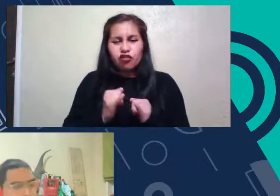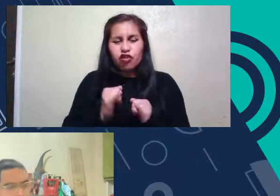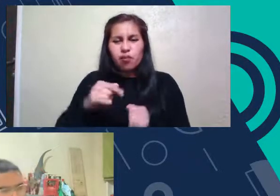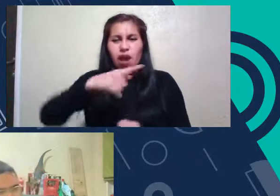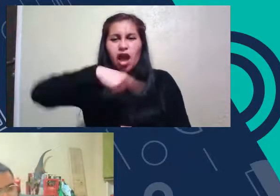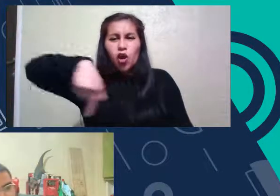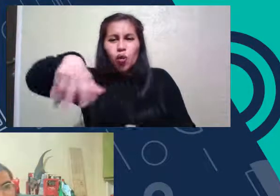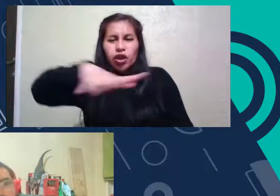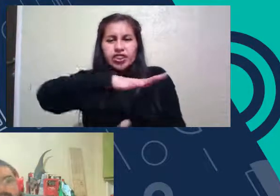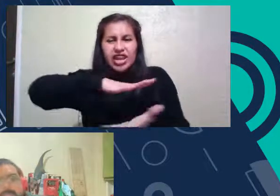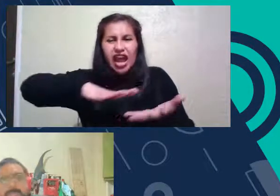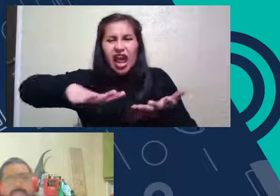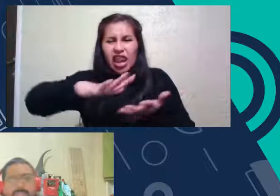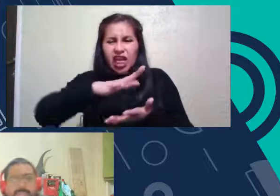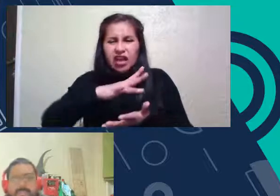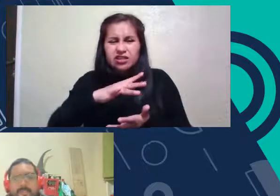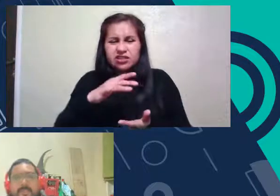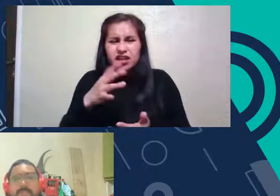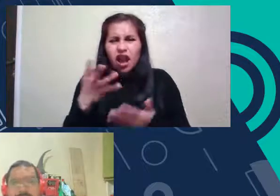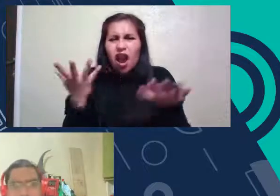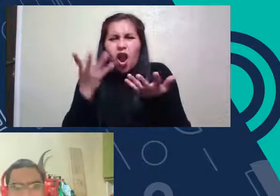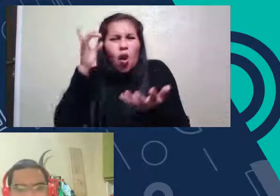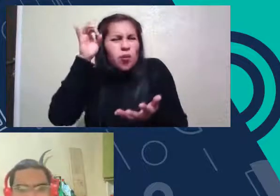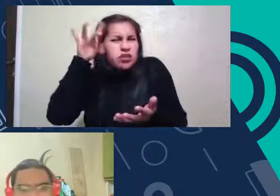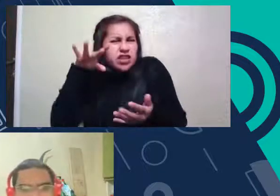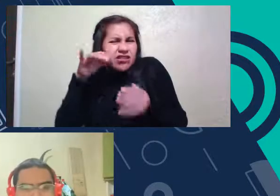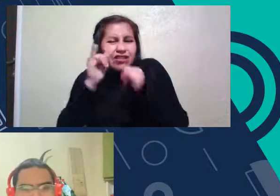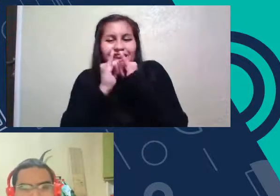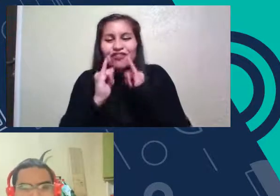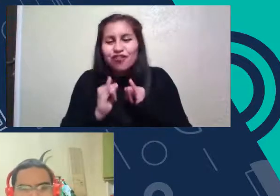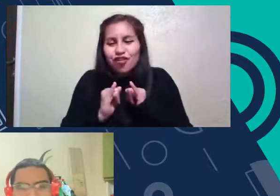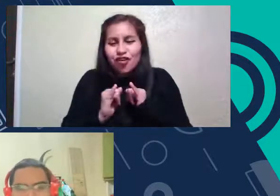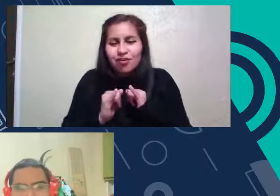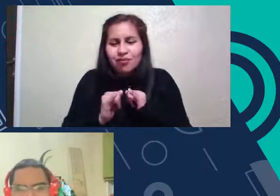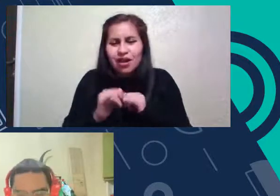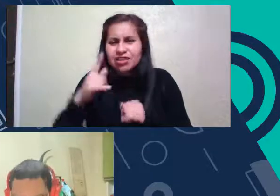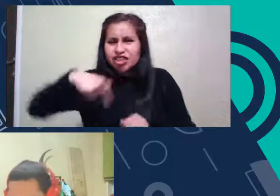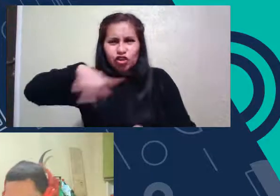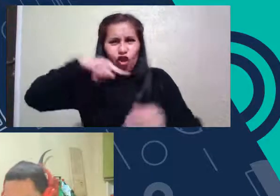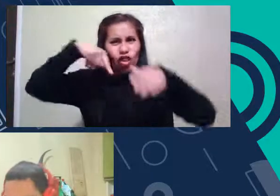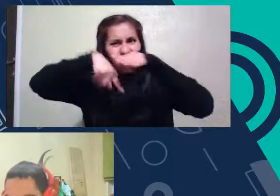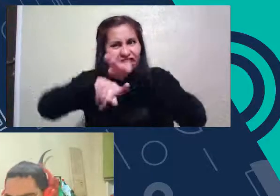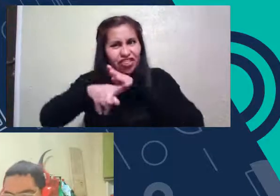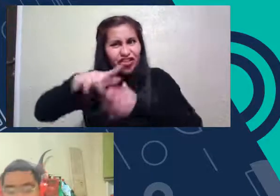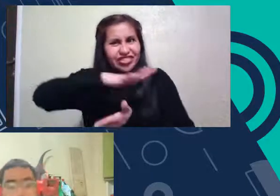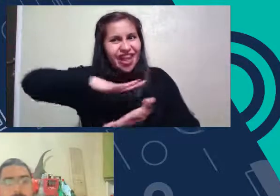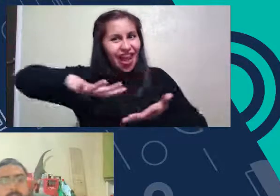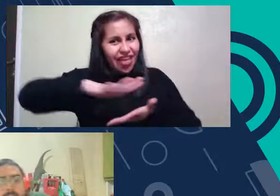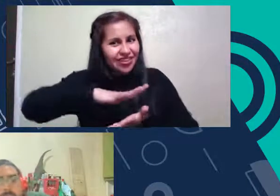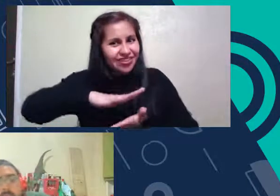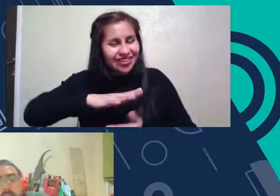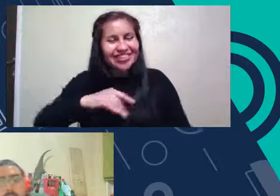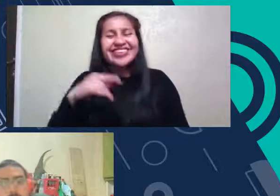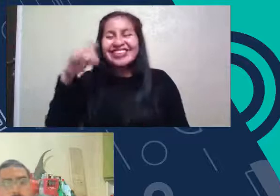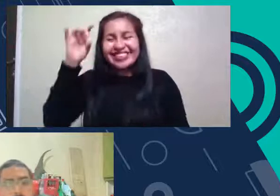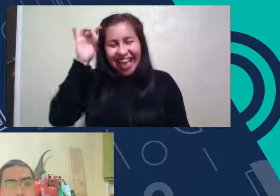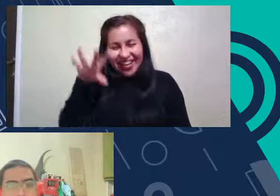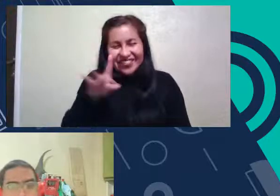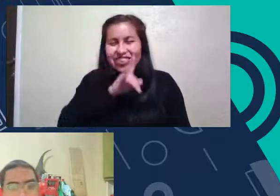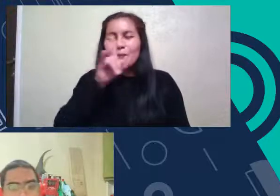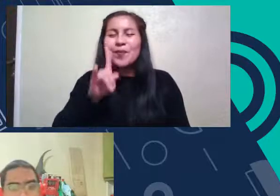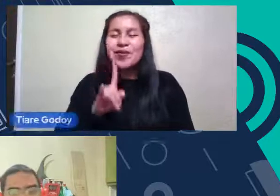Si Estamos Dentro De Ella Me Imaginaba Que Iba Llegar Esta Pregunta Es Una Muy Buena Porque